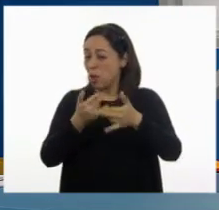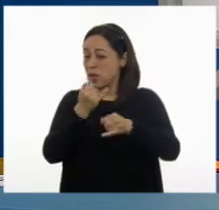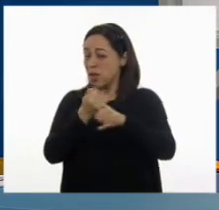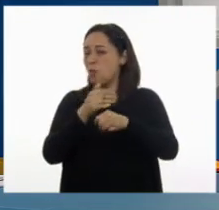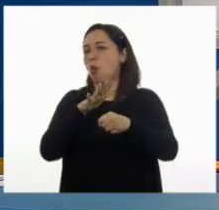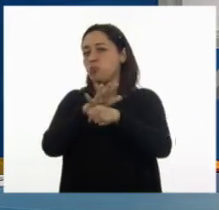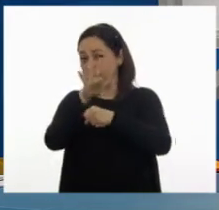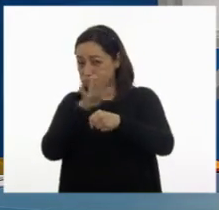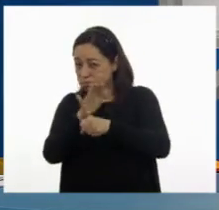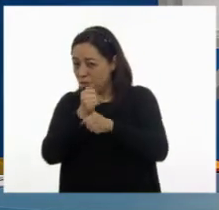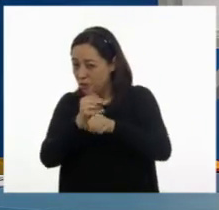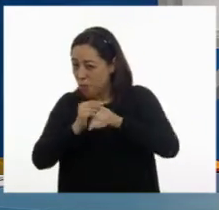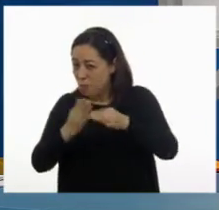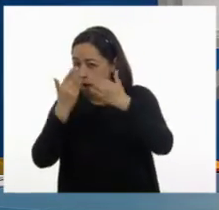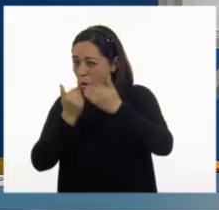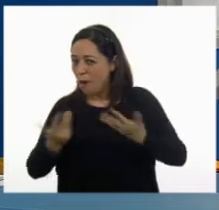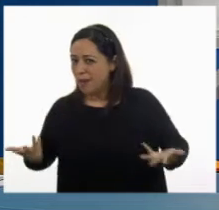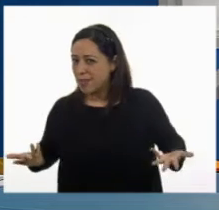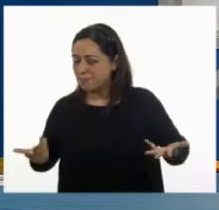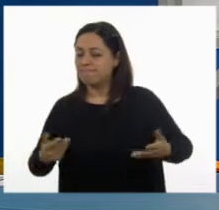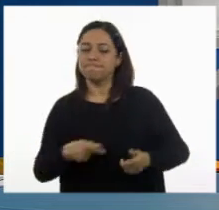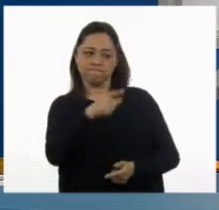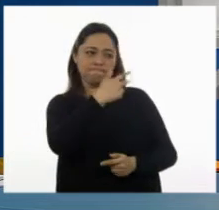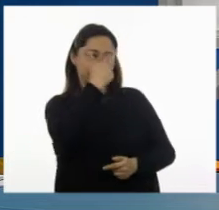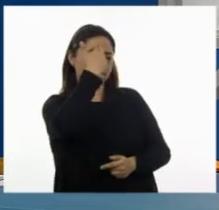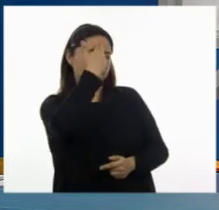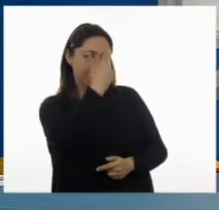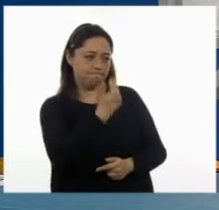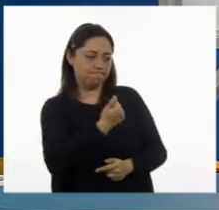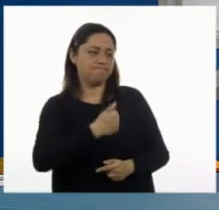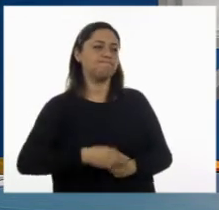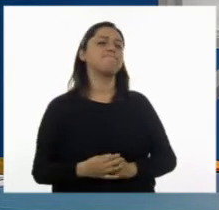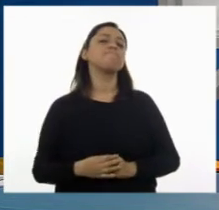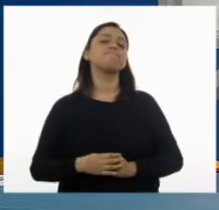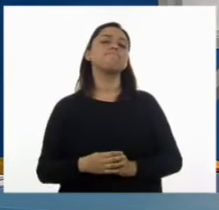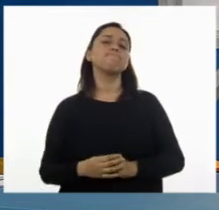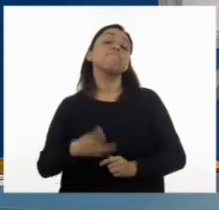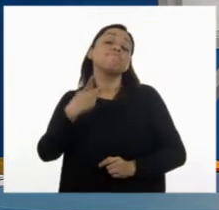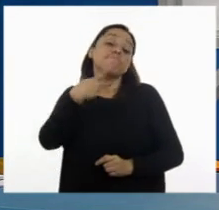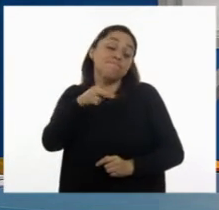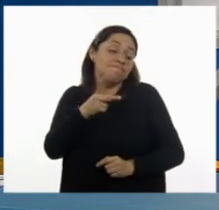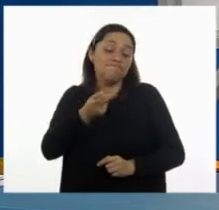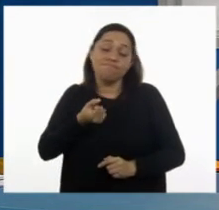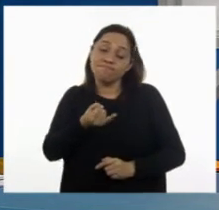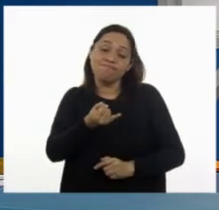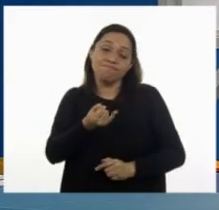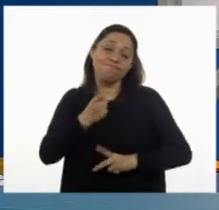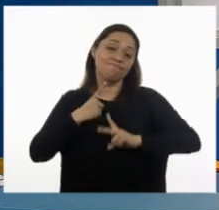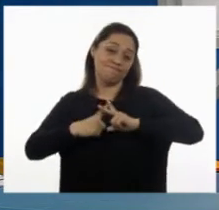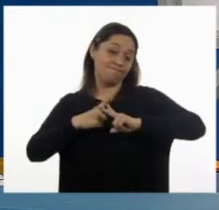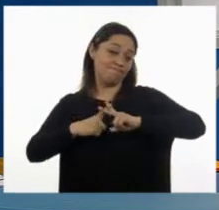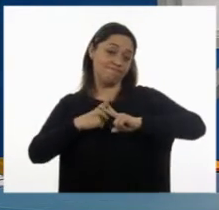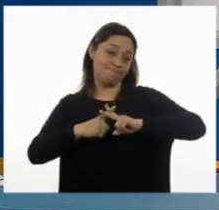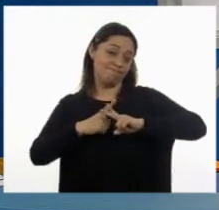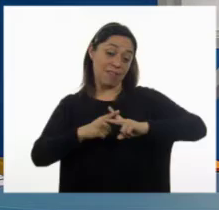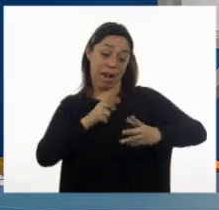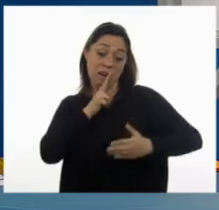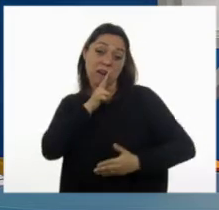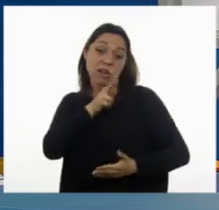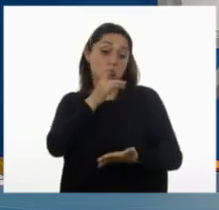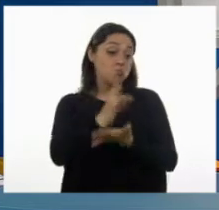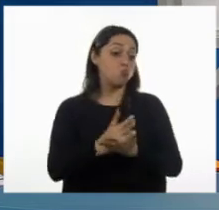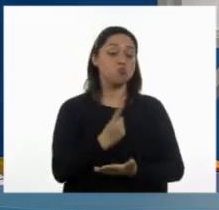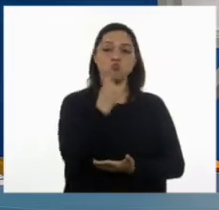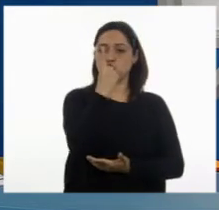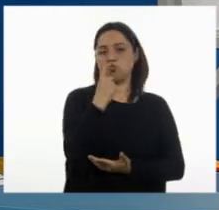Pues sí, la verdad es que tienes razón. Pero de esto se tratan algunos desafíos matemáticos. No tienen una respuesta única. Y lo